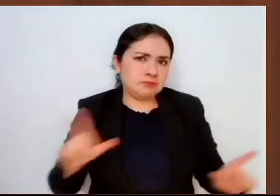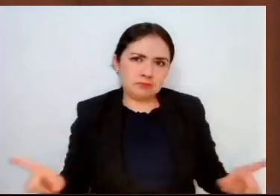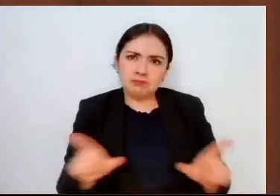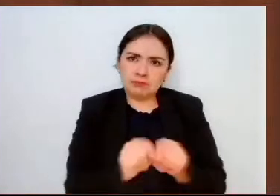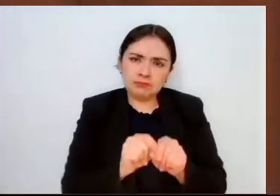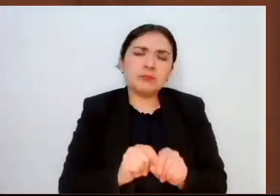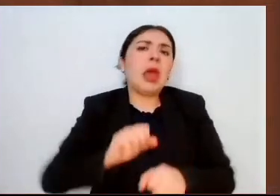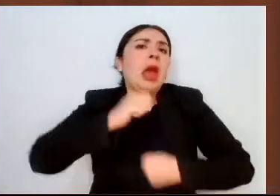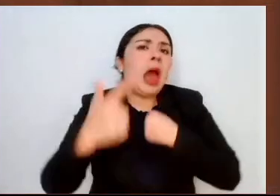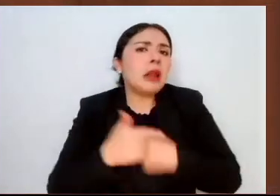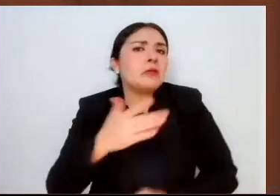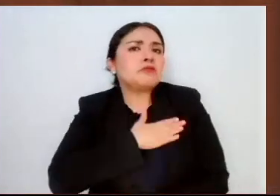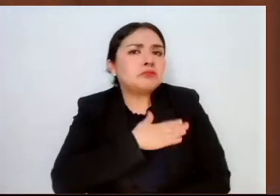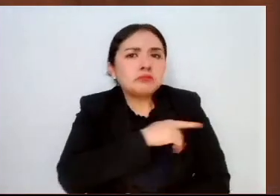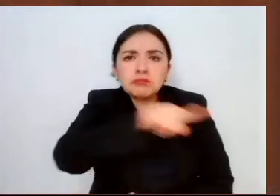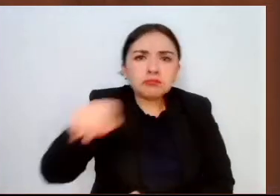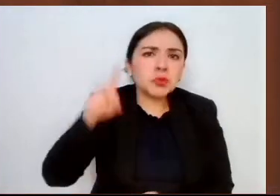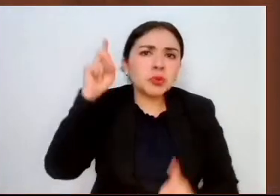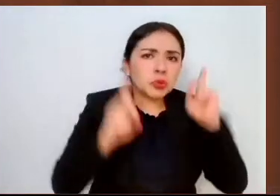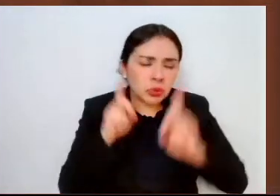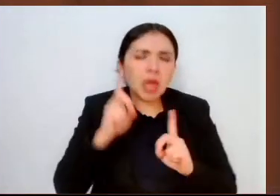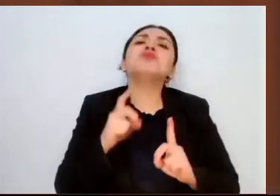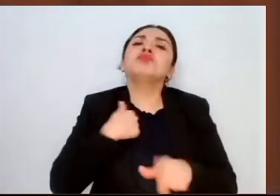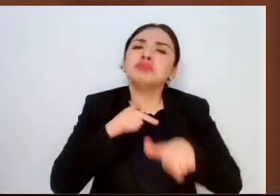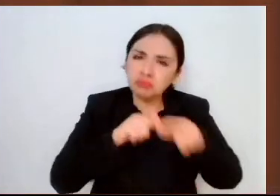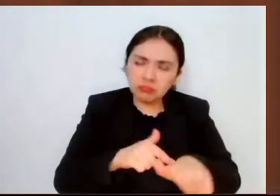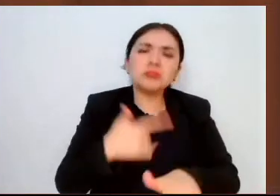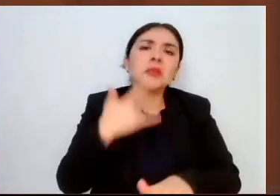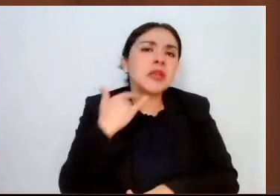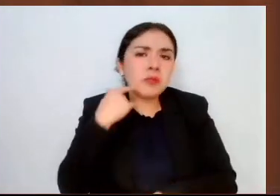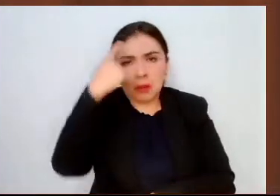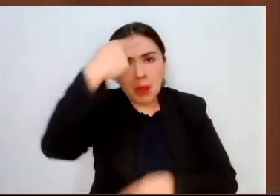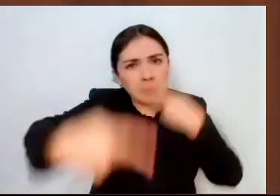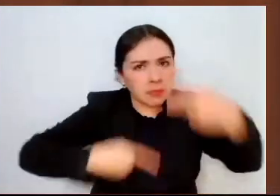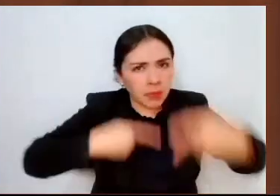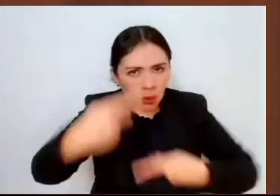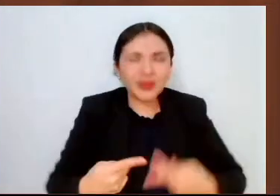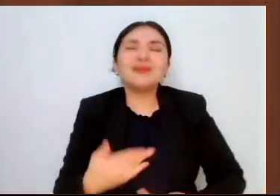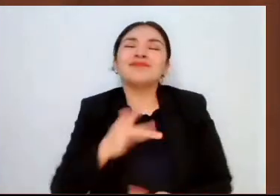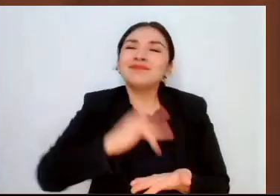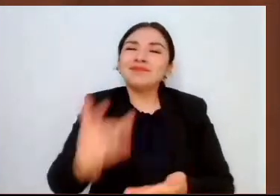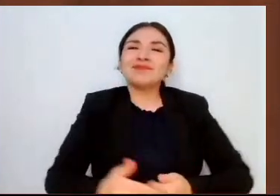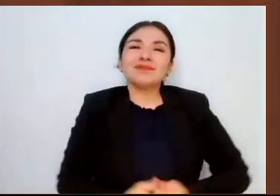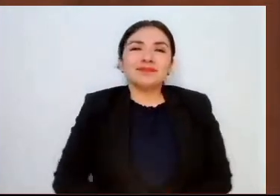la orden de esta soberanía para responder a sus cuestionamientos. Muchas gracias.